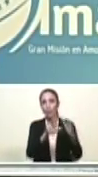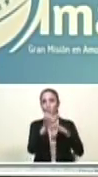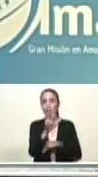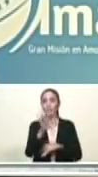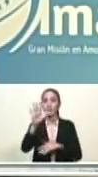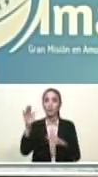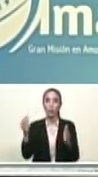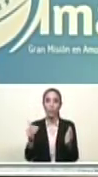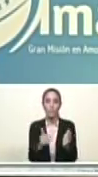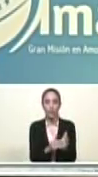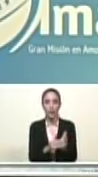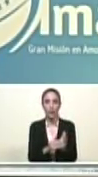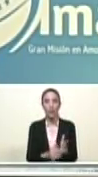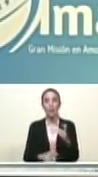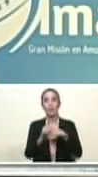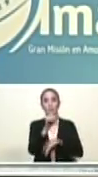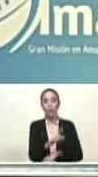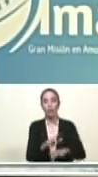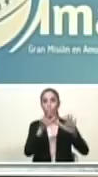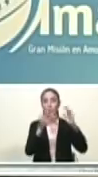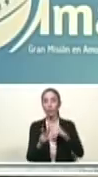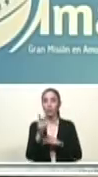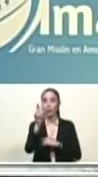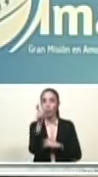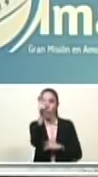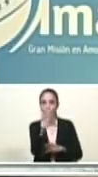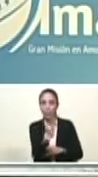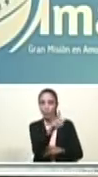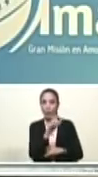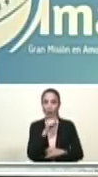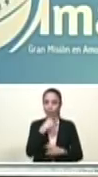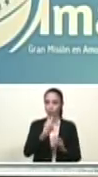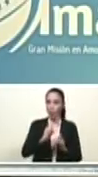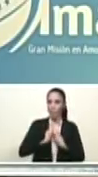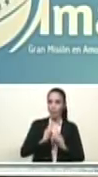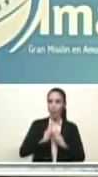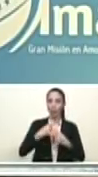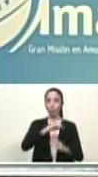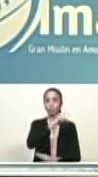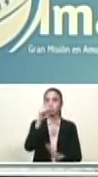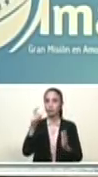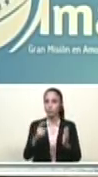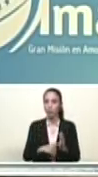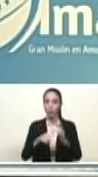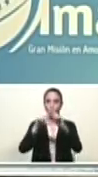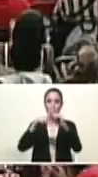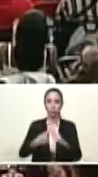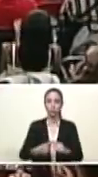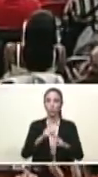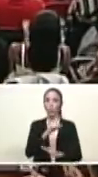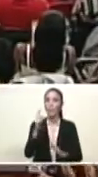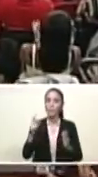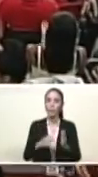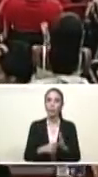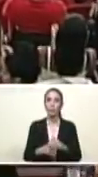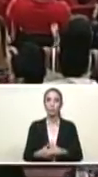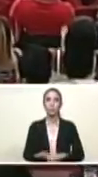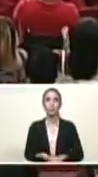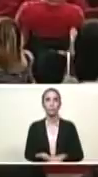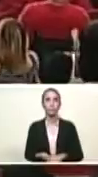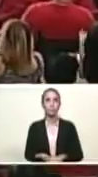.182 pensiones. Con lo cual, vamos a declarar,